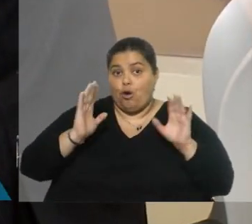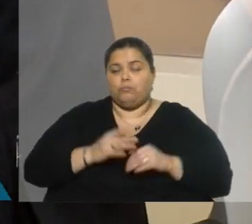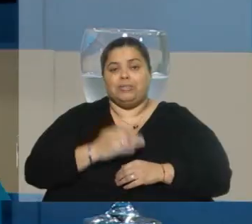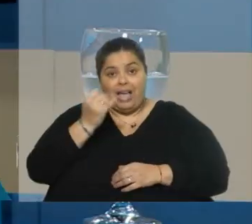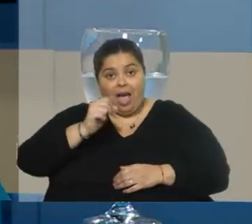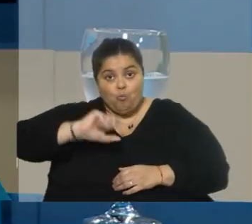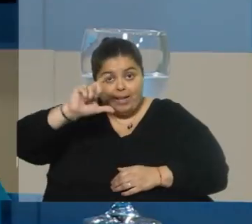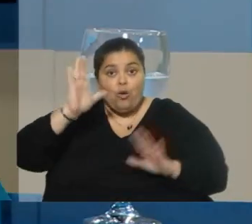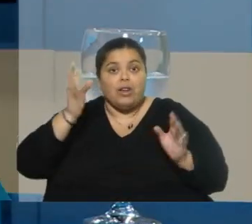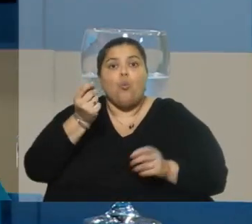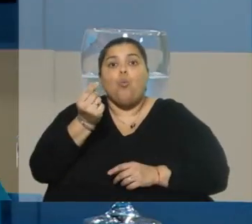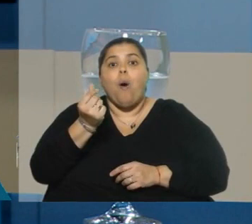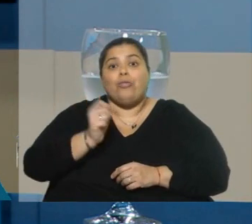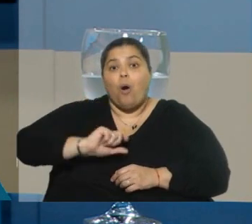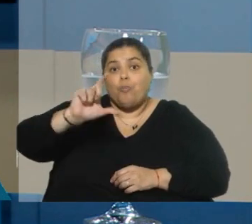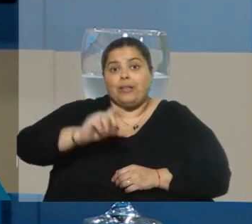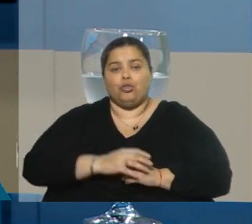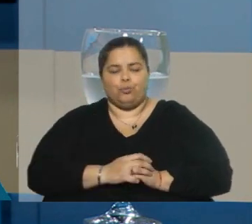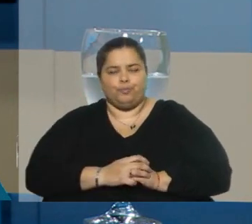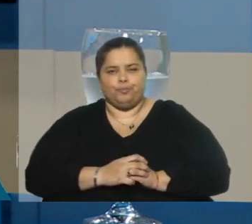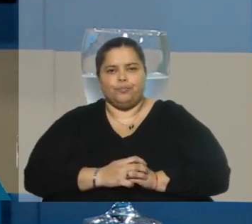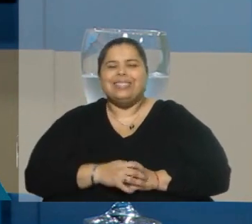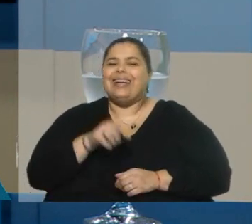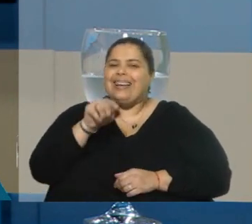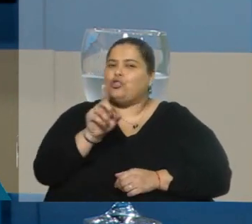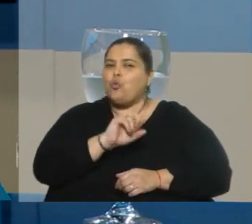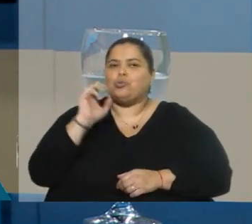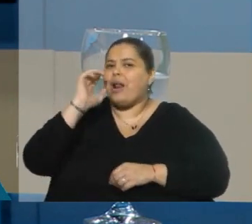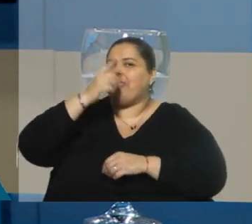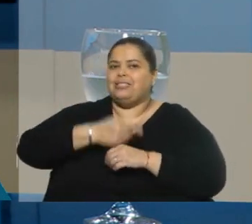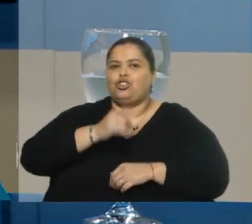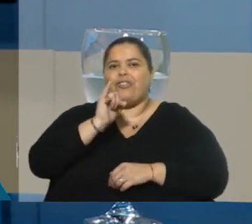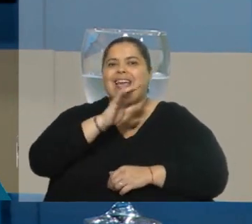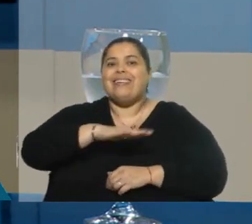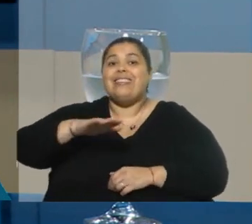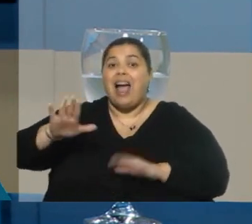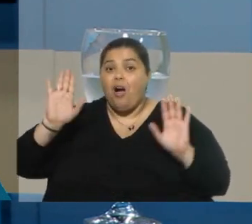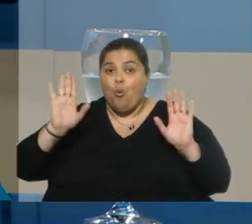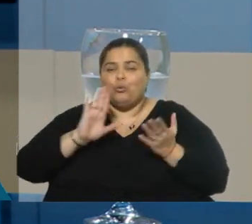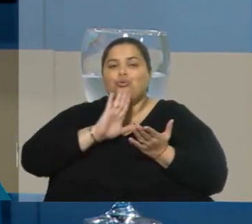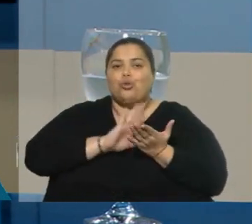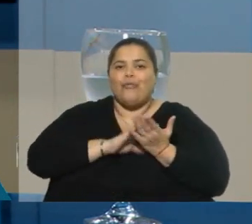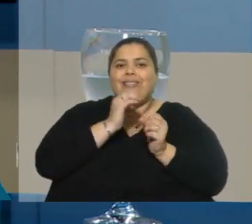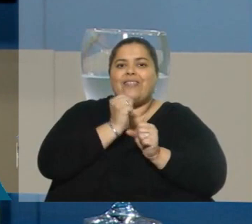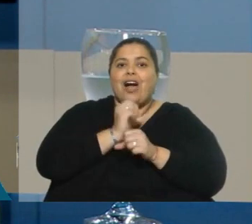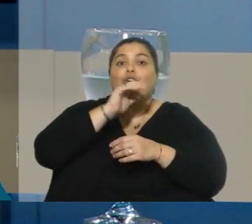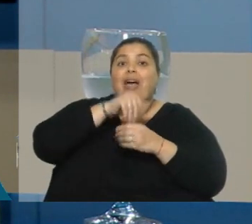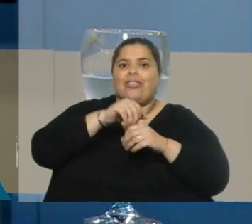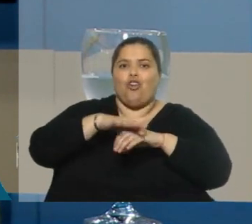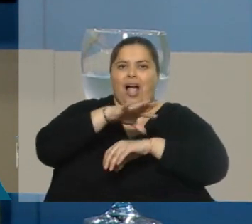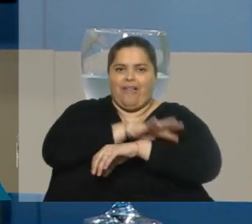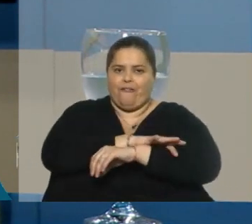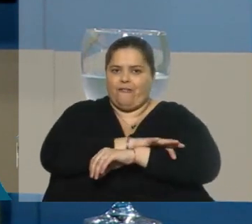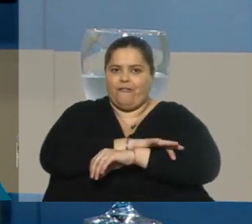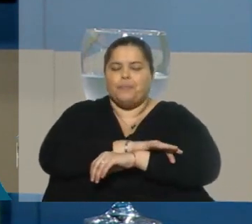va a ser ese aumento? A ver, esas no son decisiones que le correspondan a INAO en lo que respecta a los trabajadores de los CAIF. Ahí hemos tenido